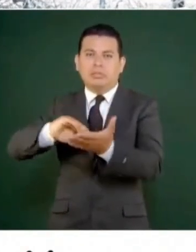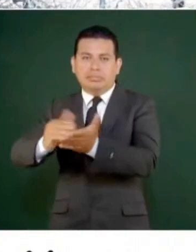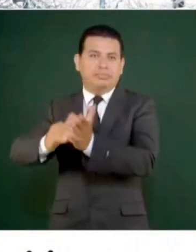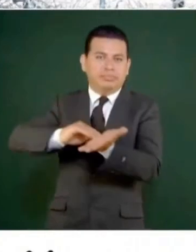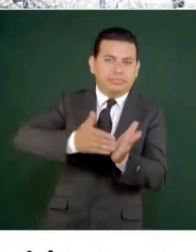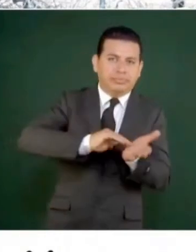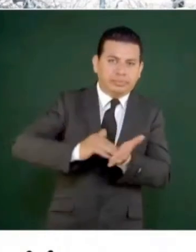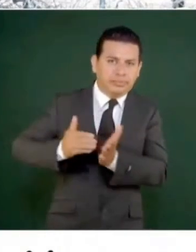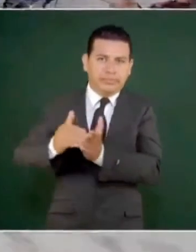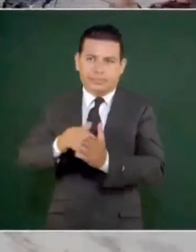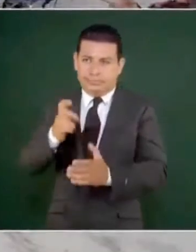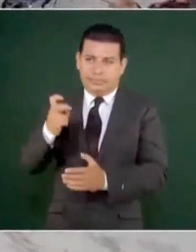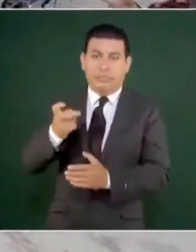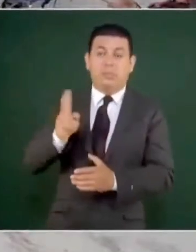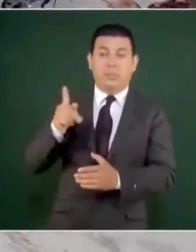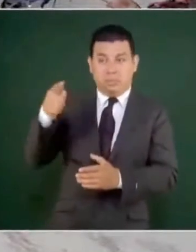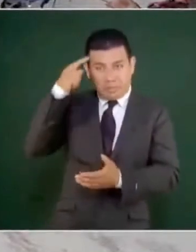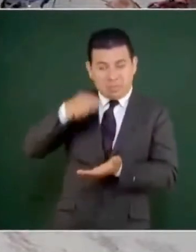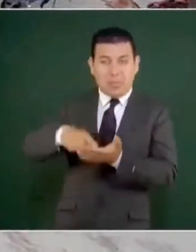Todo cambia, ¿no?